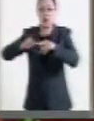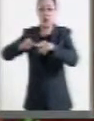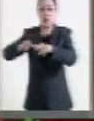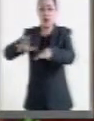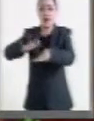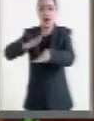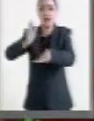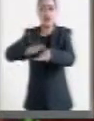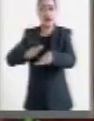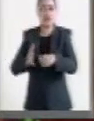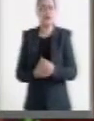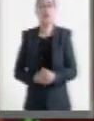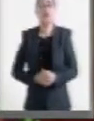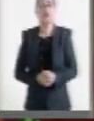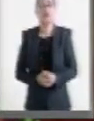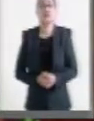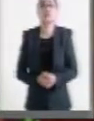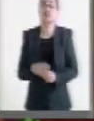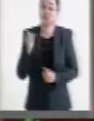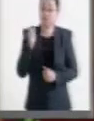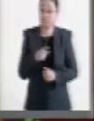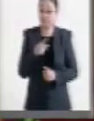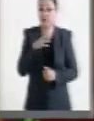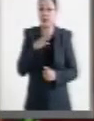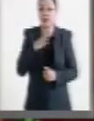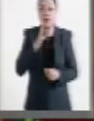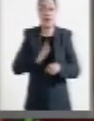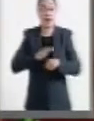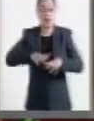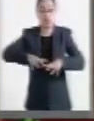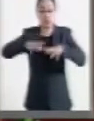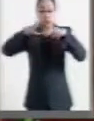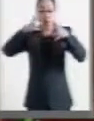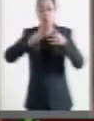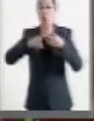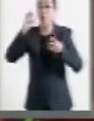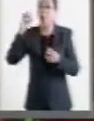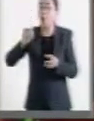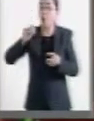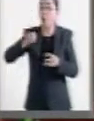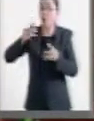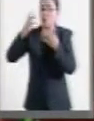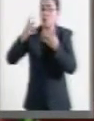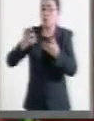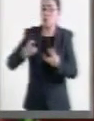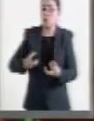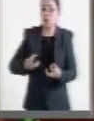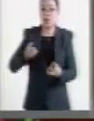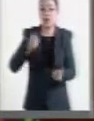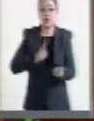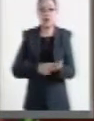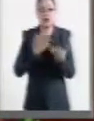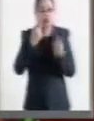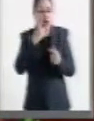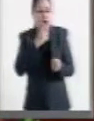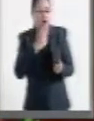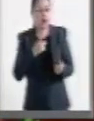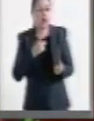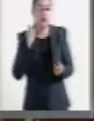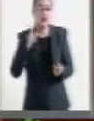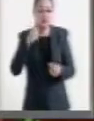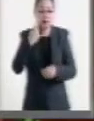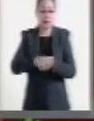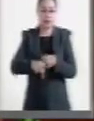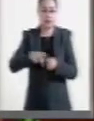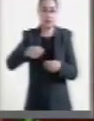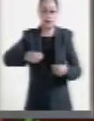sequías, pero sobre todo un eminente riesgo a la vida latente en el